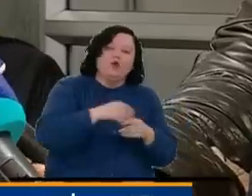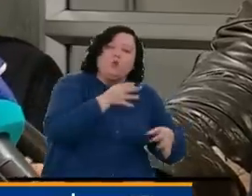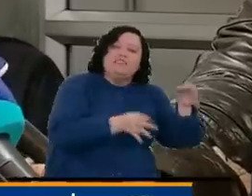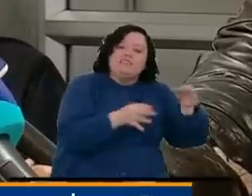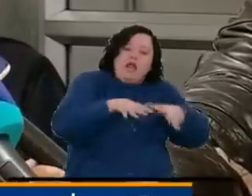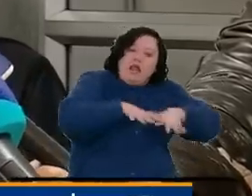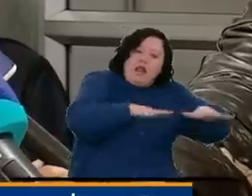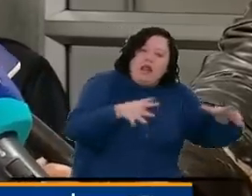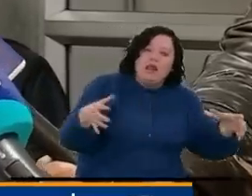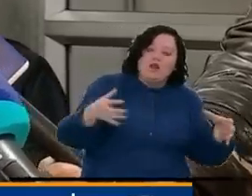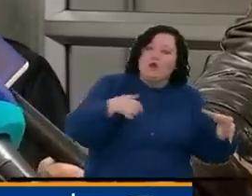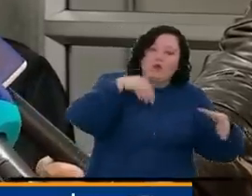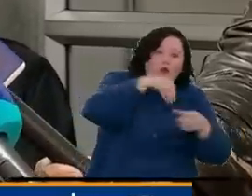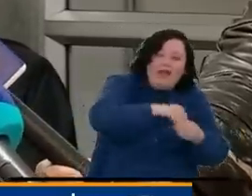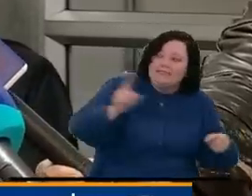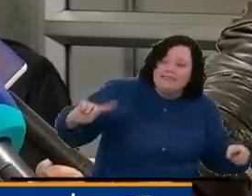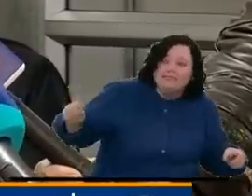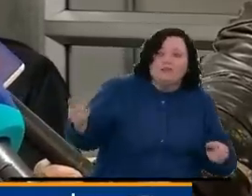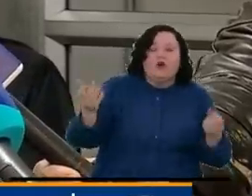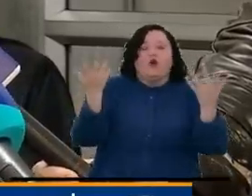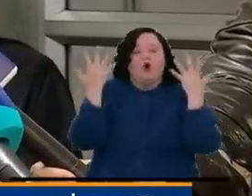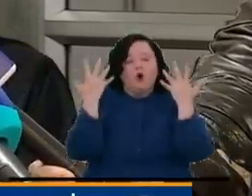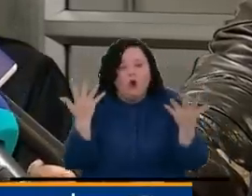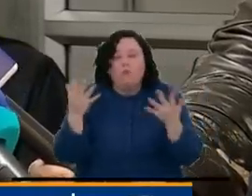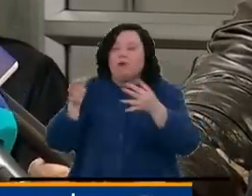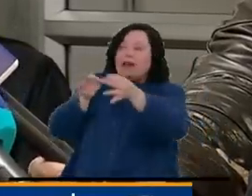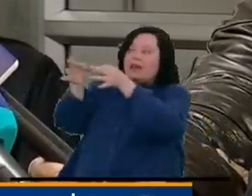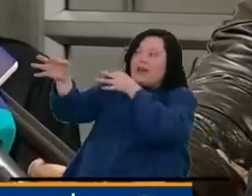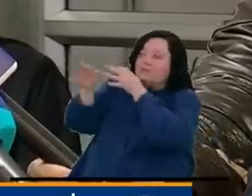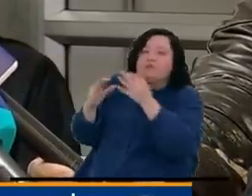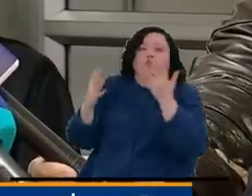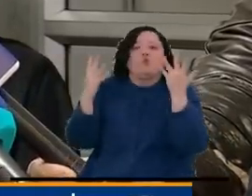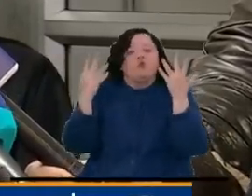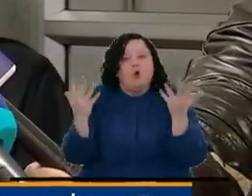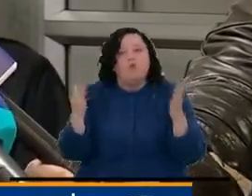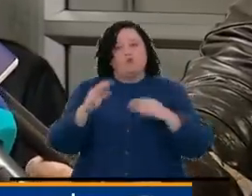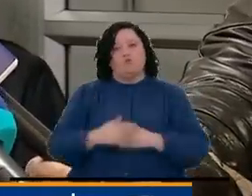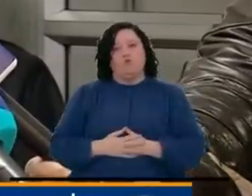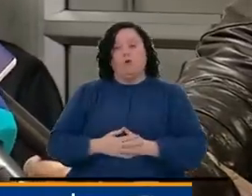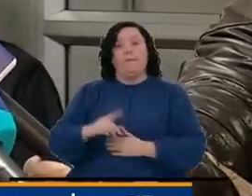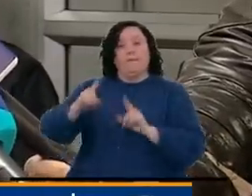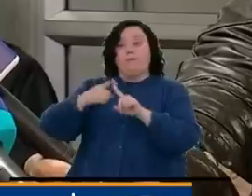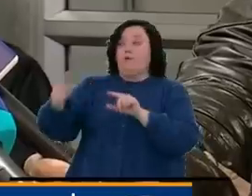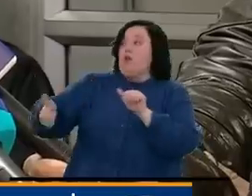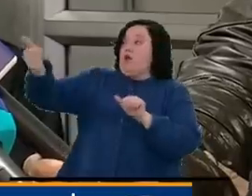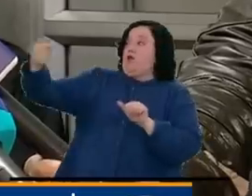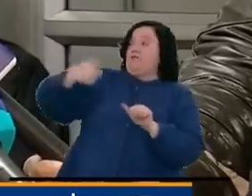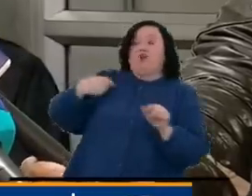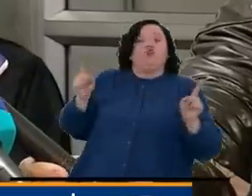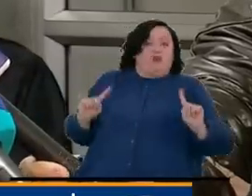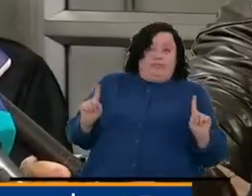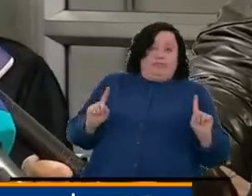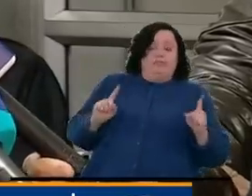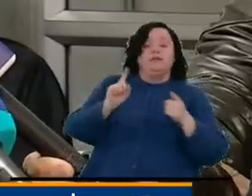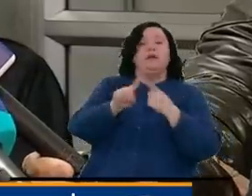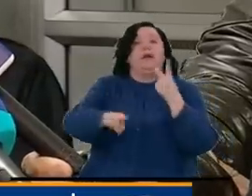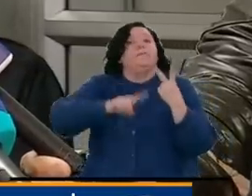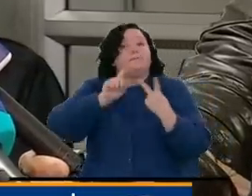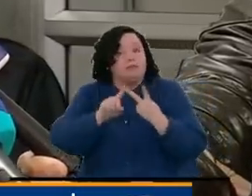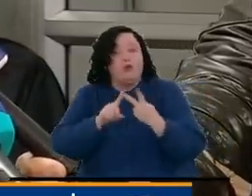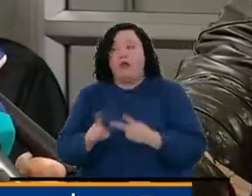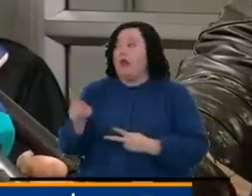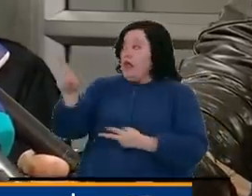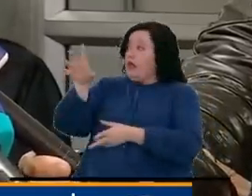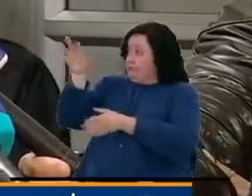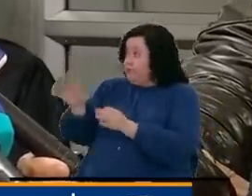judicial, ¿cómo hacemos para entender, cómo hacemos para explicarle que primero uno es mi jefe y segundo él no